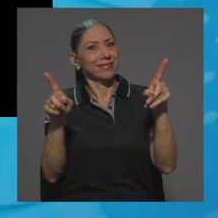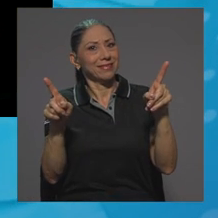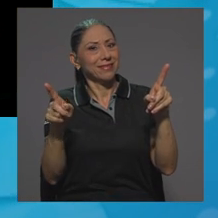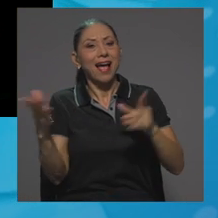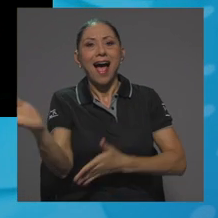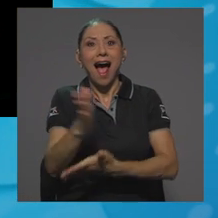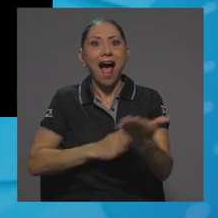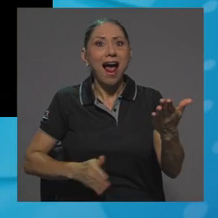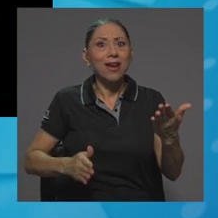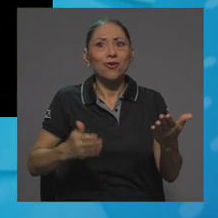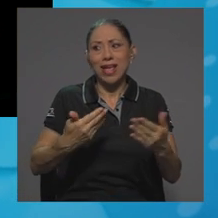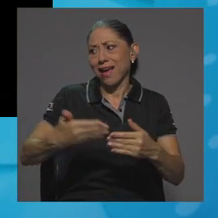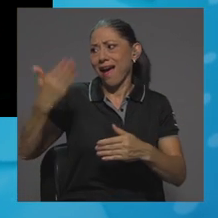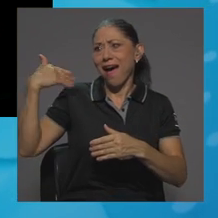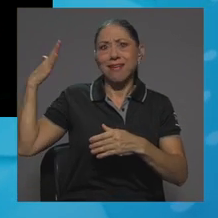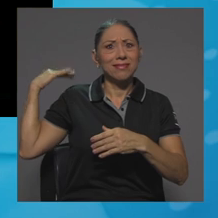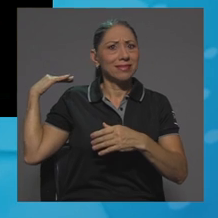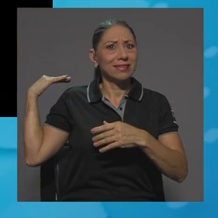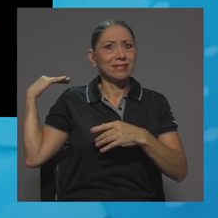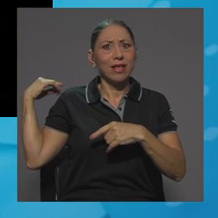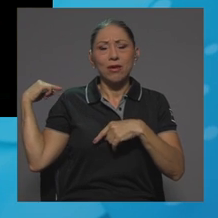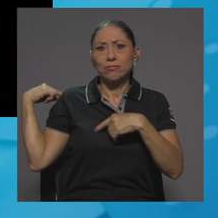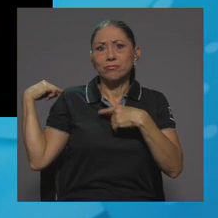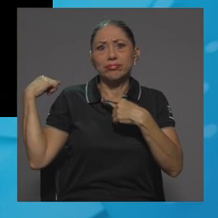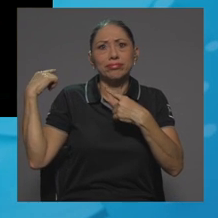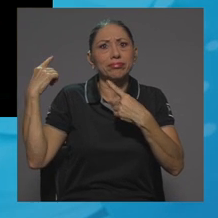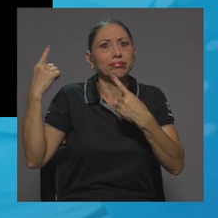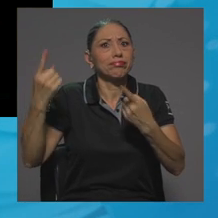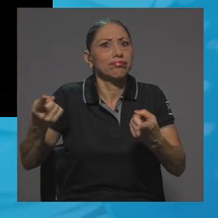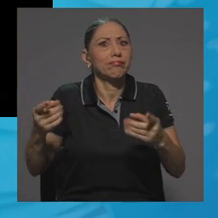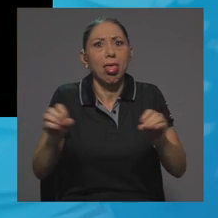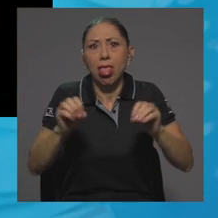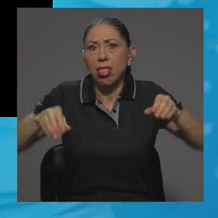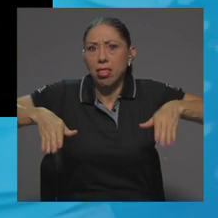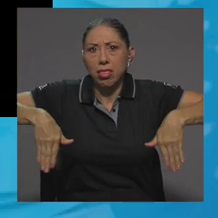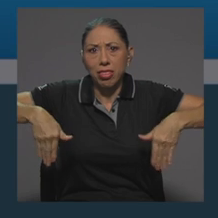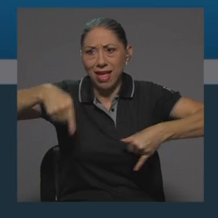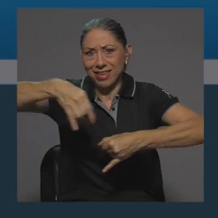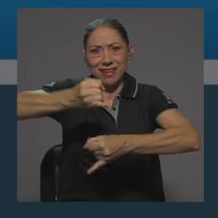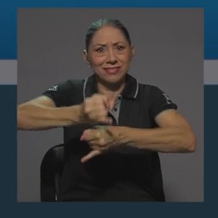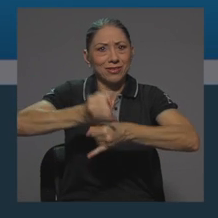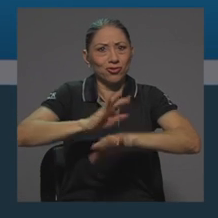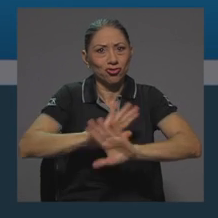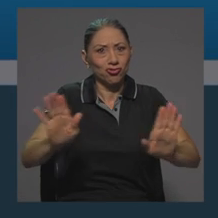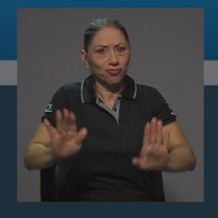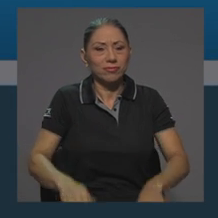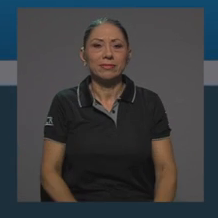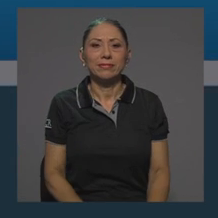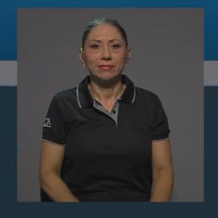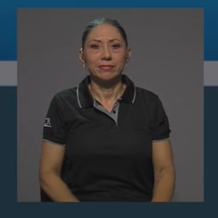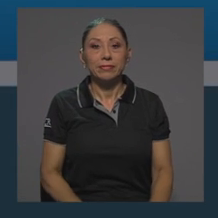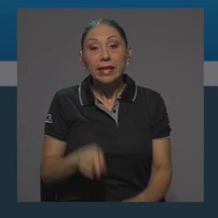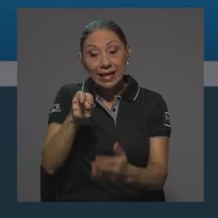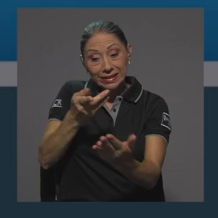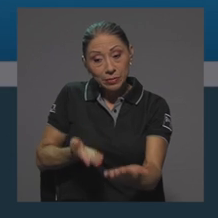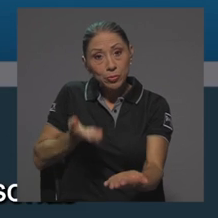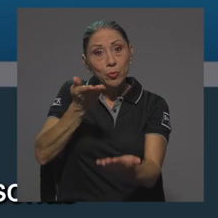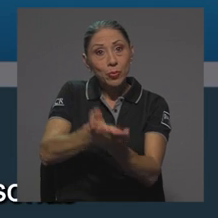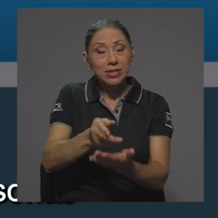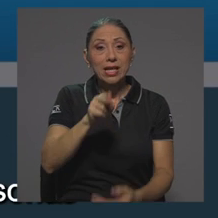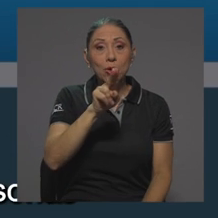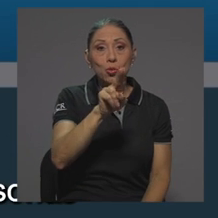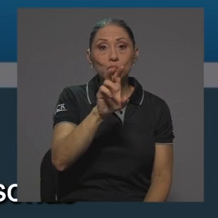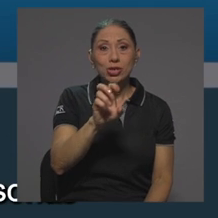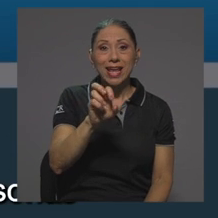que no se había realizado en nuestra institución anteriormente. Esta propuesta de